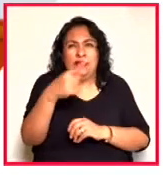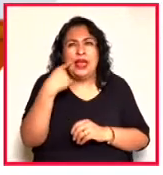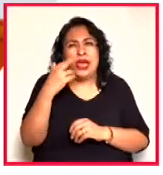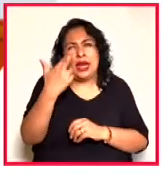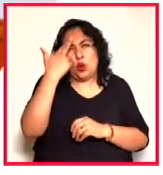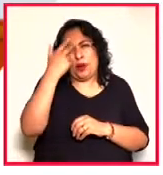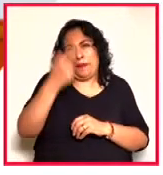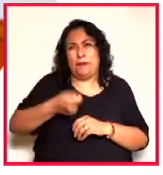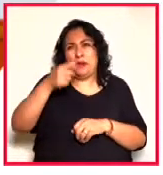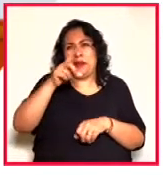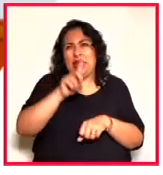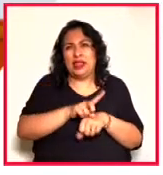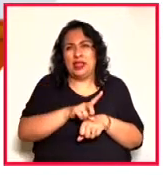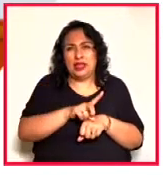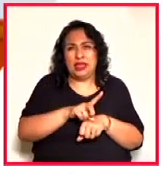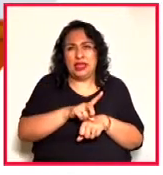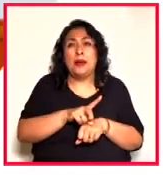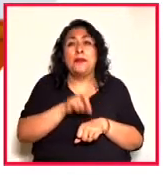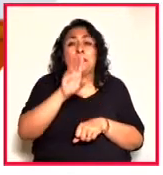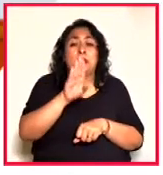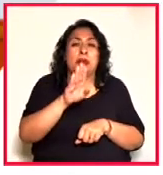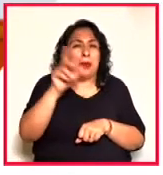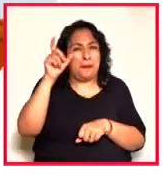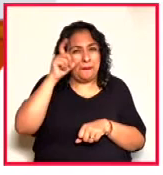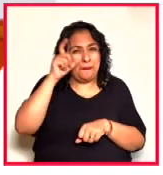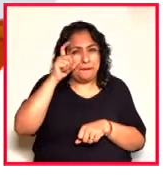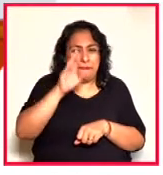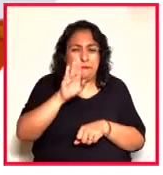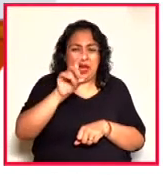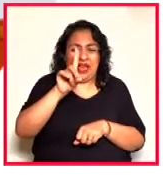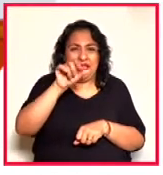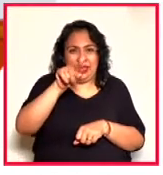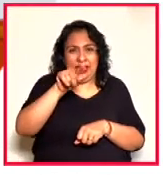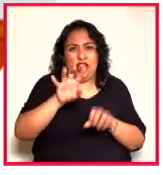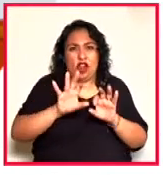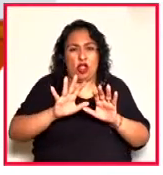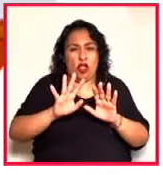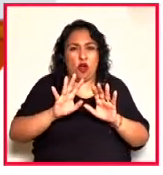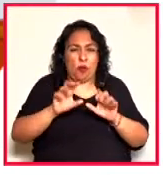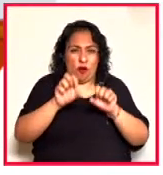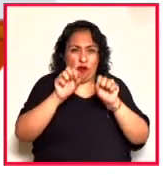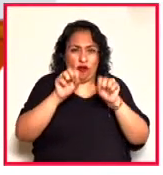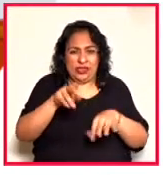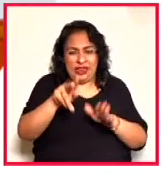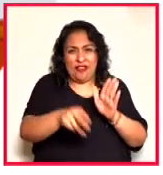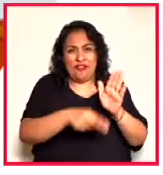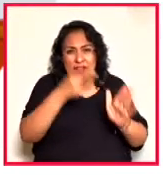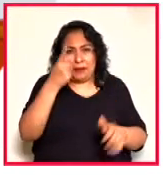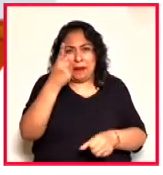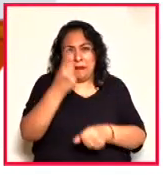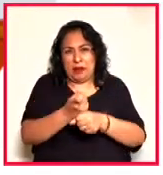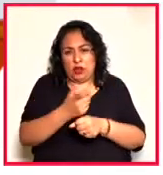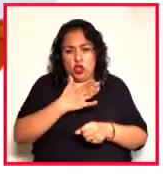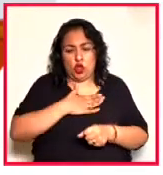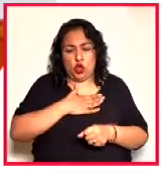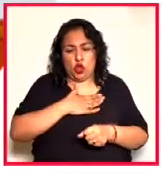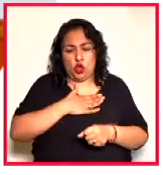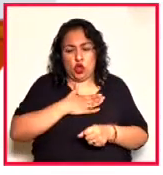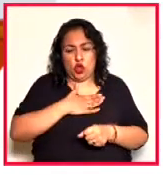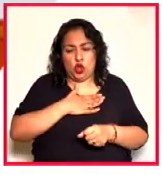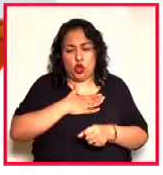día de John Biden en la oficina Oval, en el momento en que firmó sus primeros efectos ya como presidente de Estados Unidos,